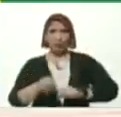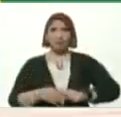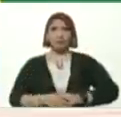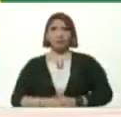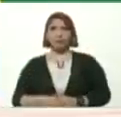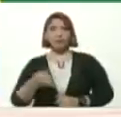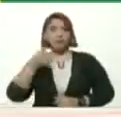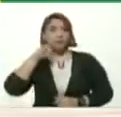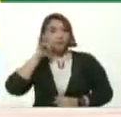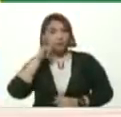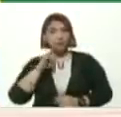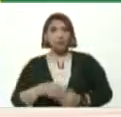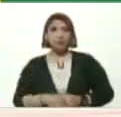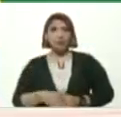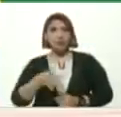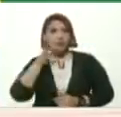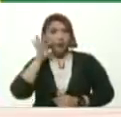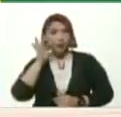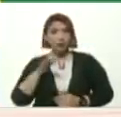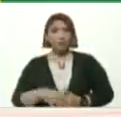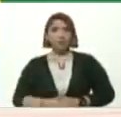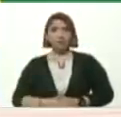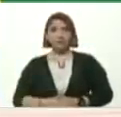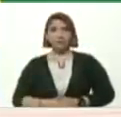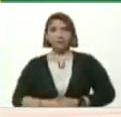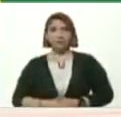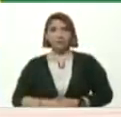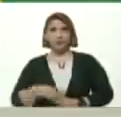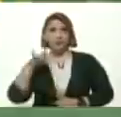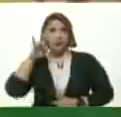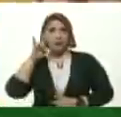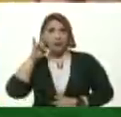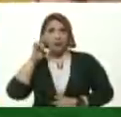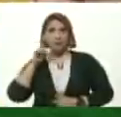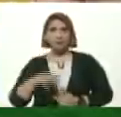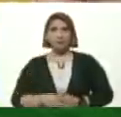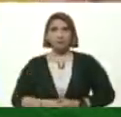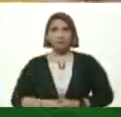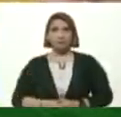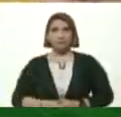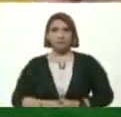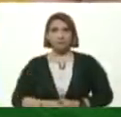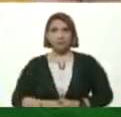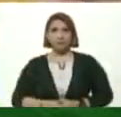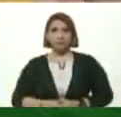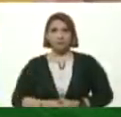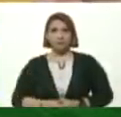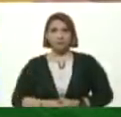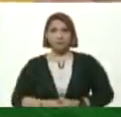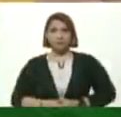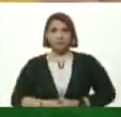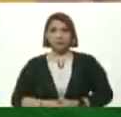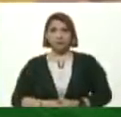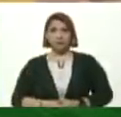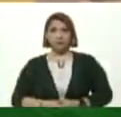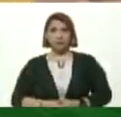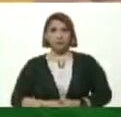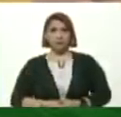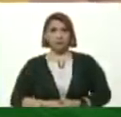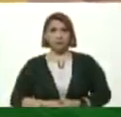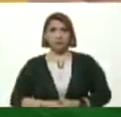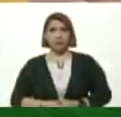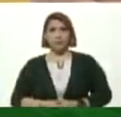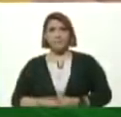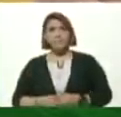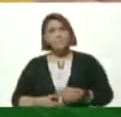Facebook Pendientes En Instagram ¿Verdad? Y vamos a publicarlo En